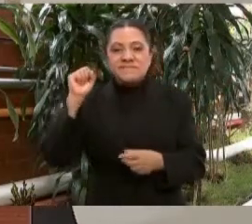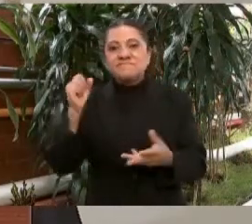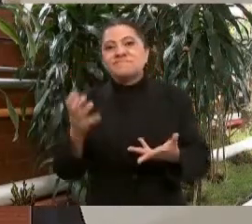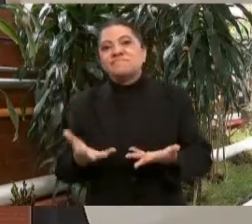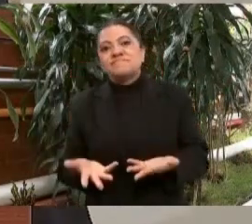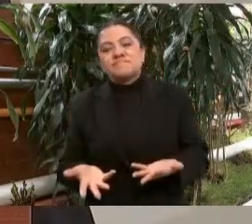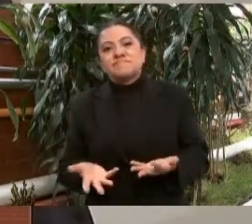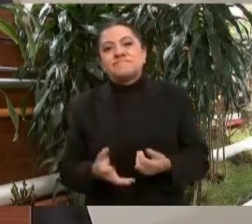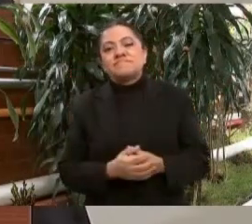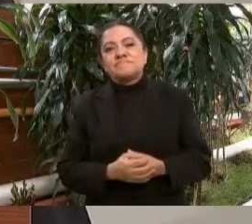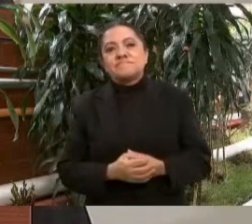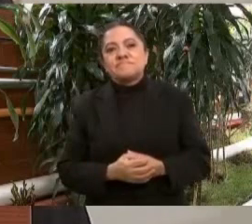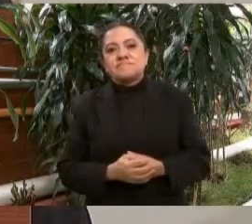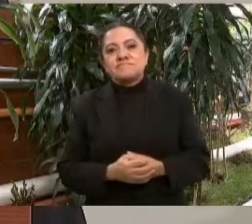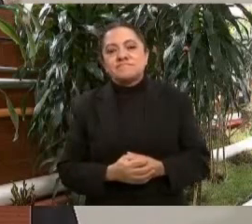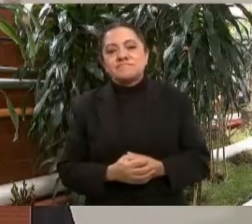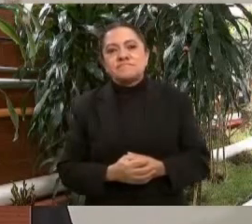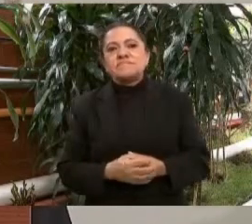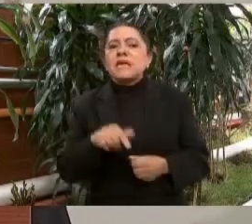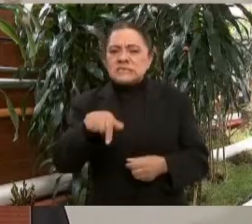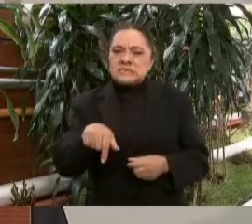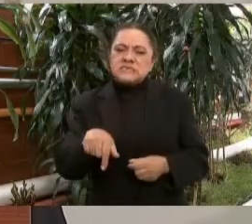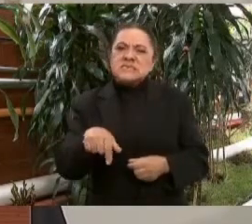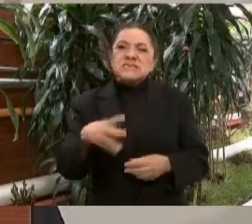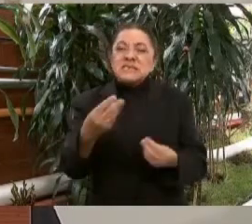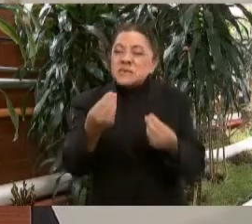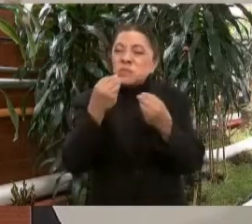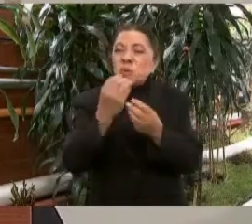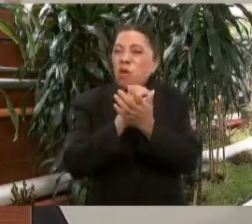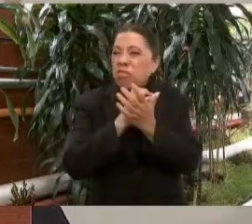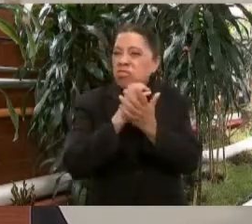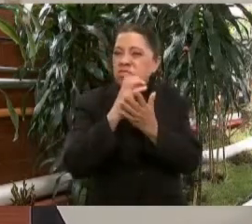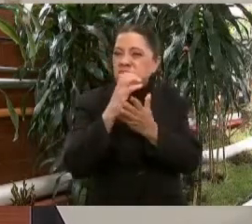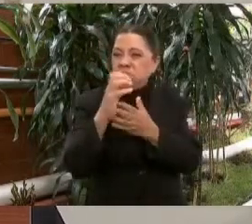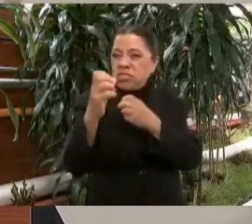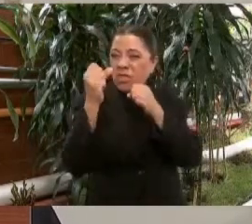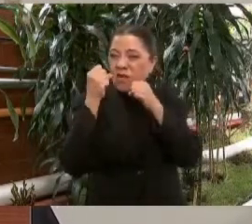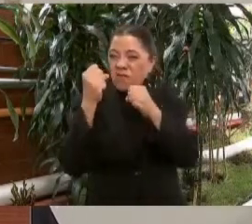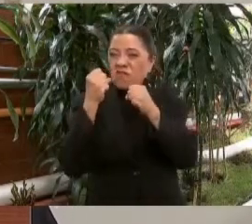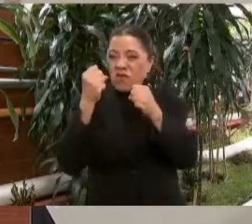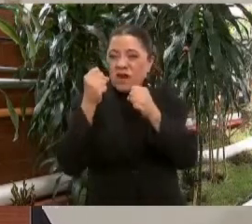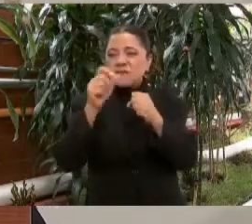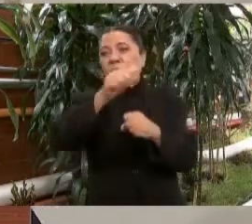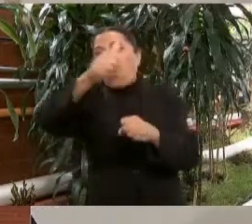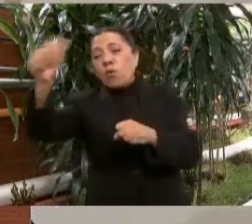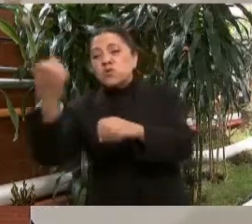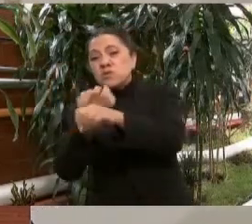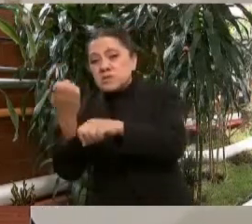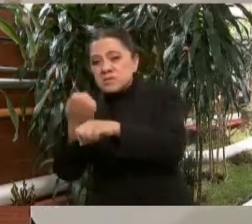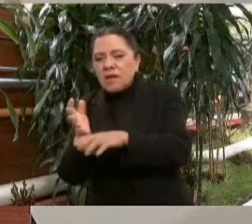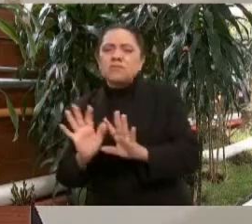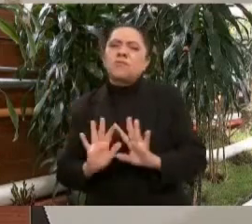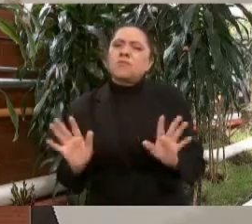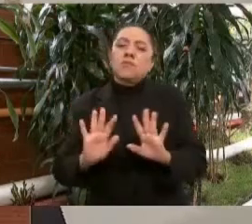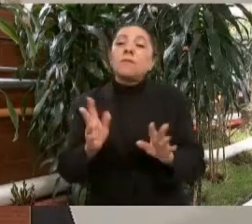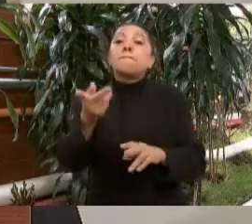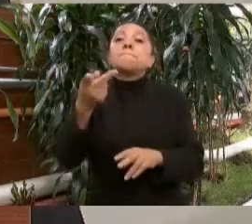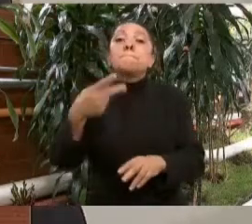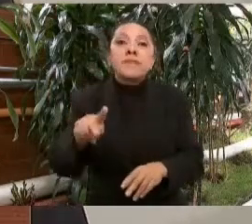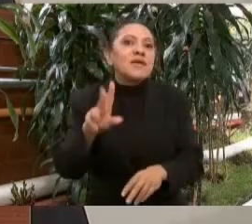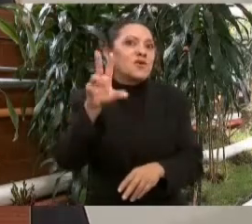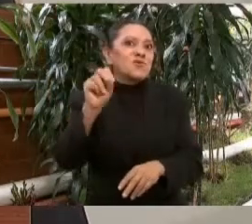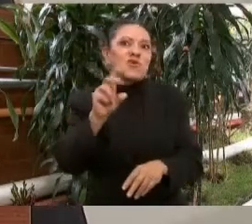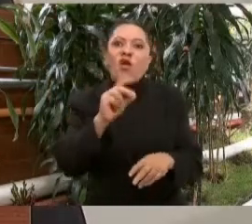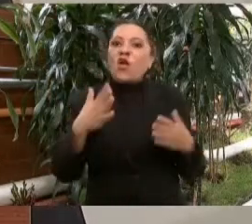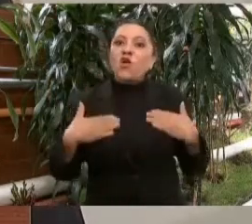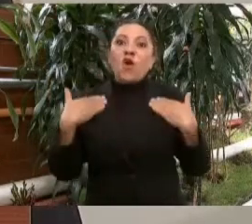pegado tan fuerte como en otros estados, pero no podemos confiarnos.